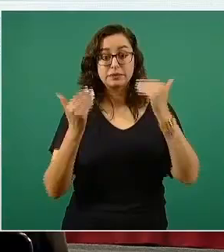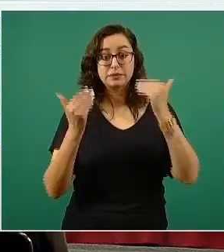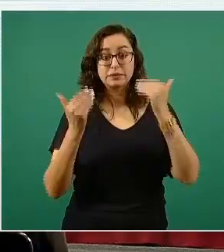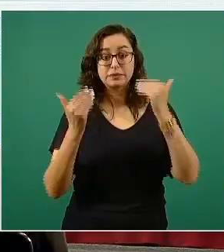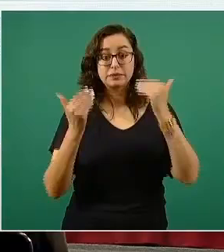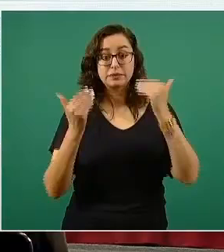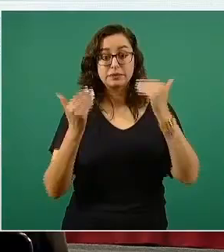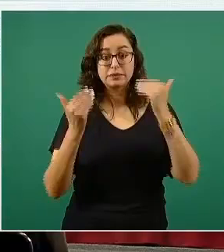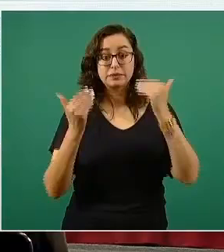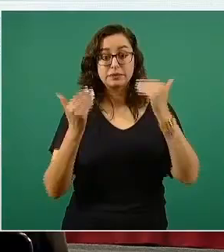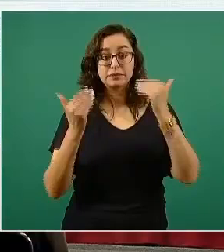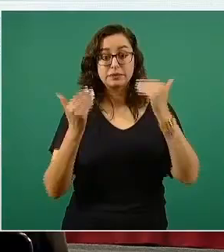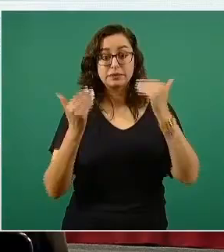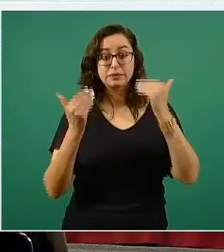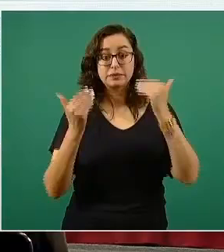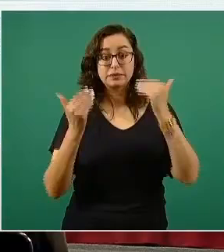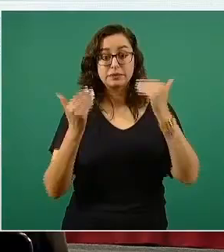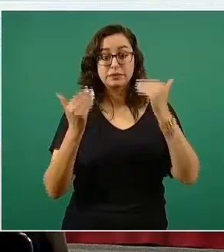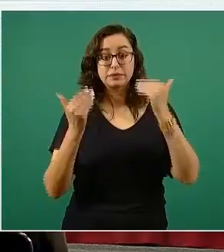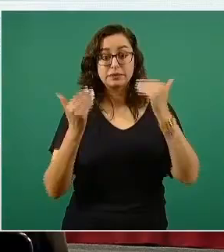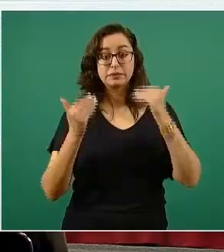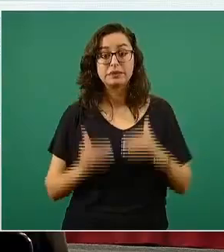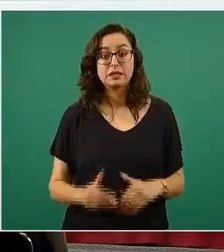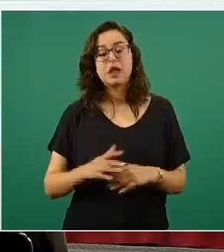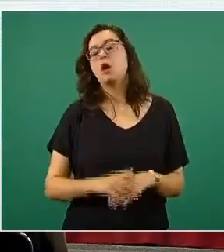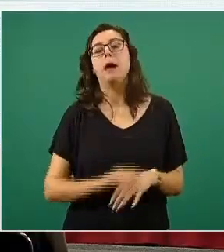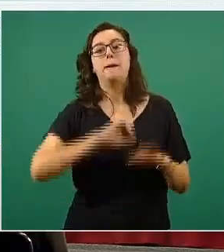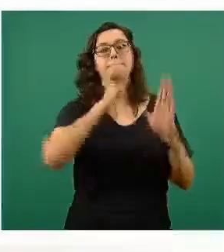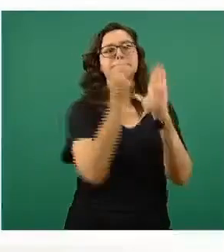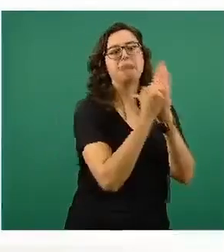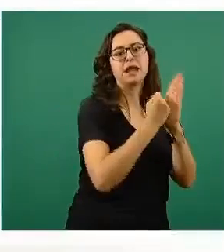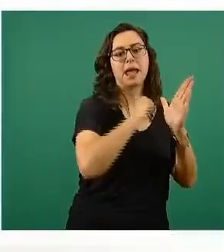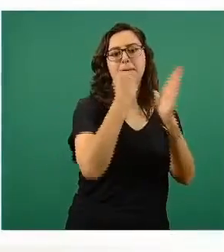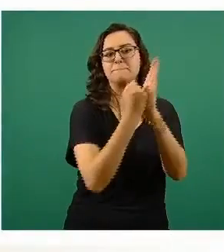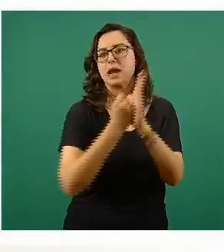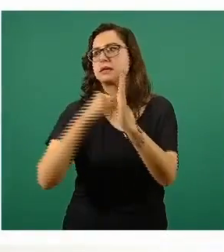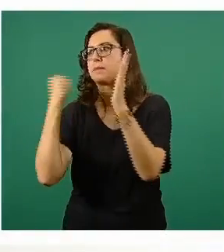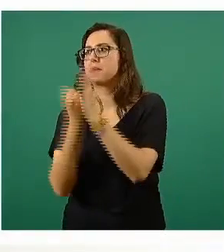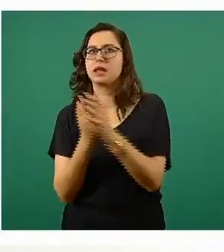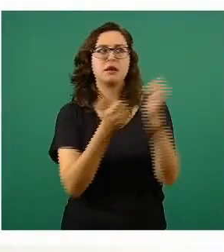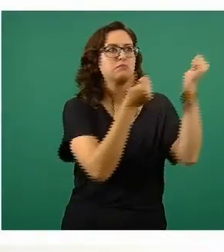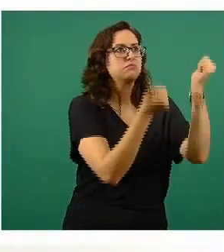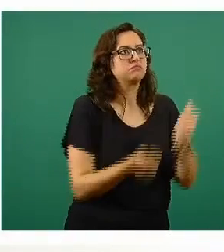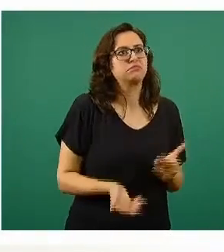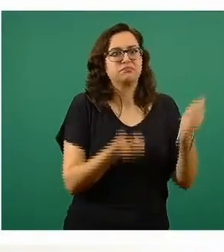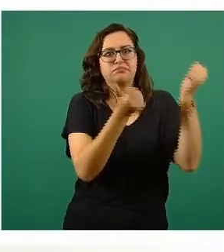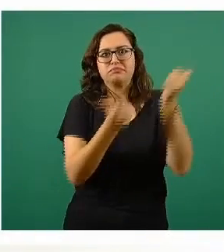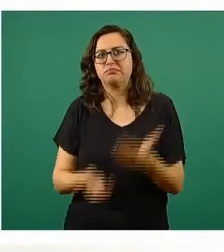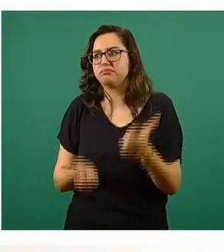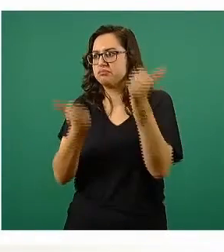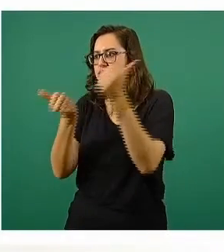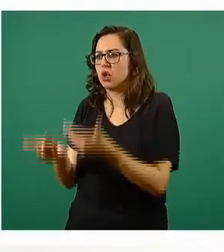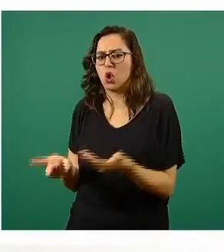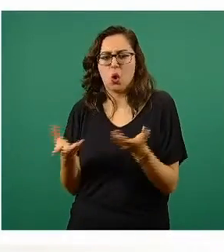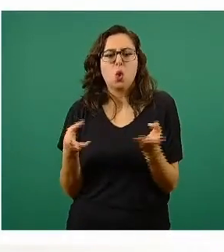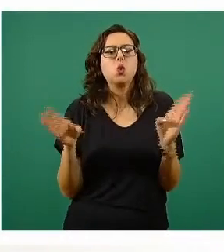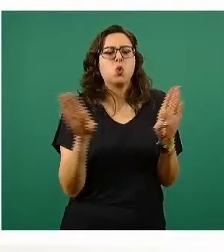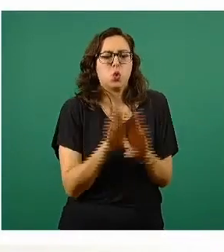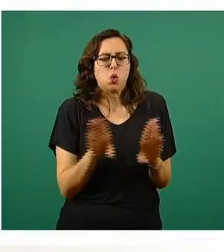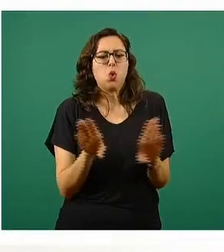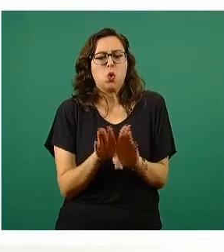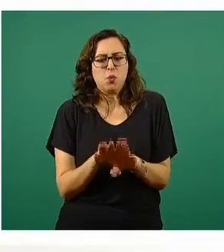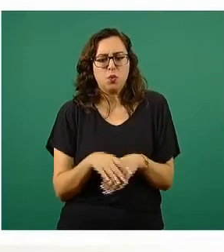La recepción de dosis de acuerdo a cada uno de los laboratorios con los que hemos tenido algún